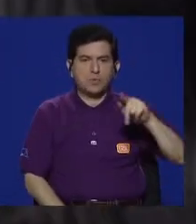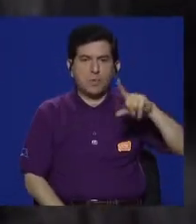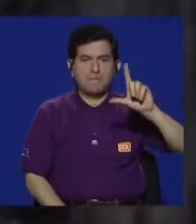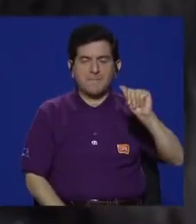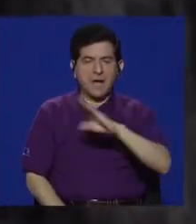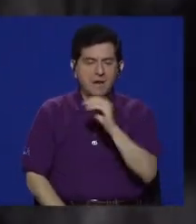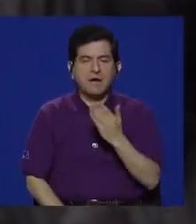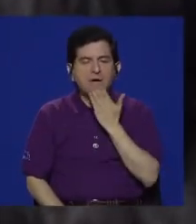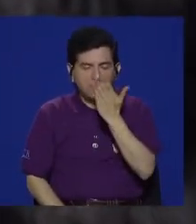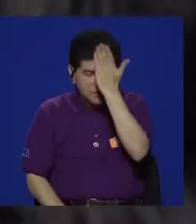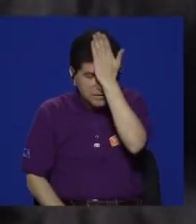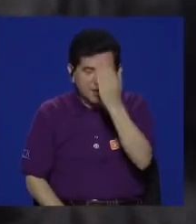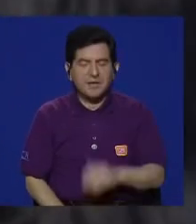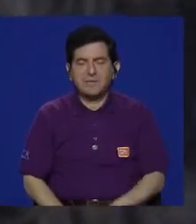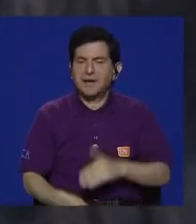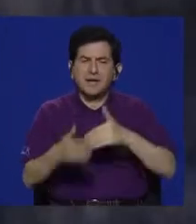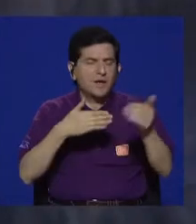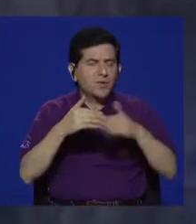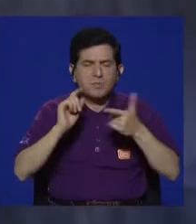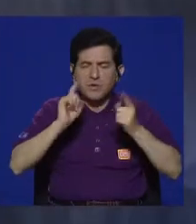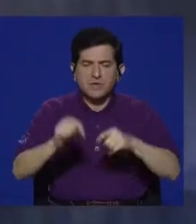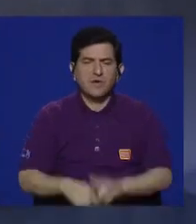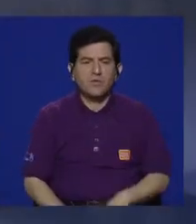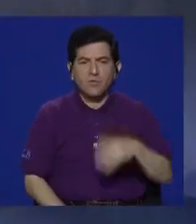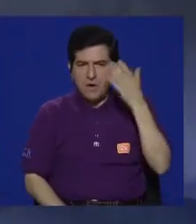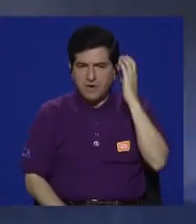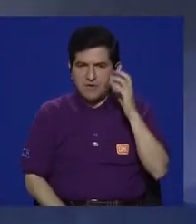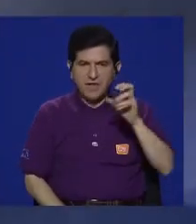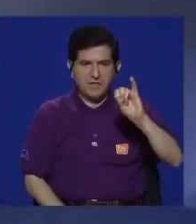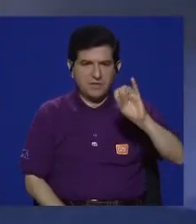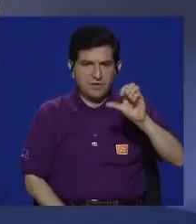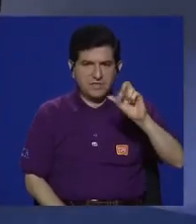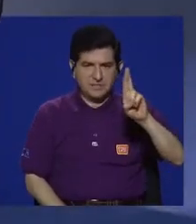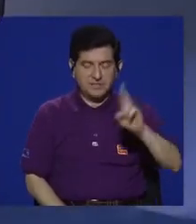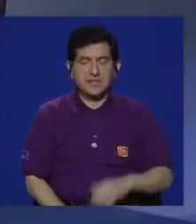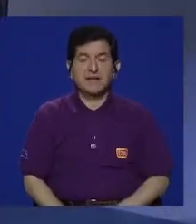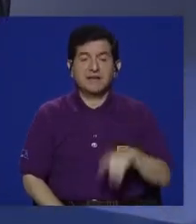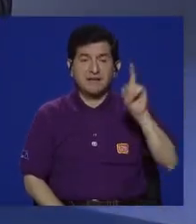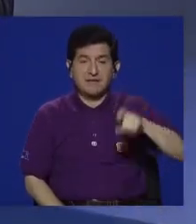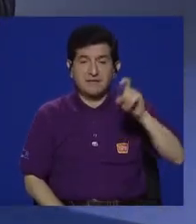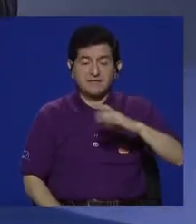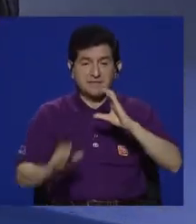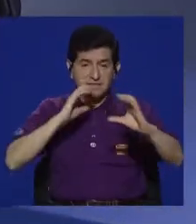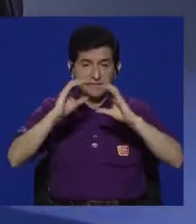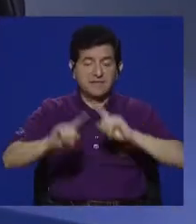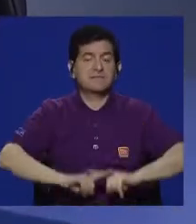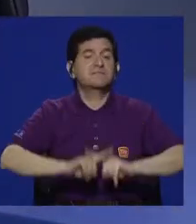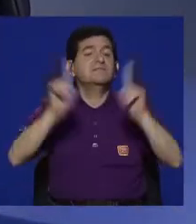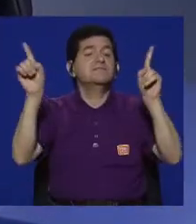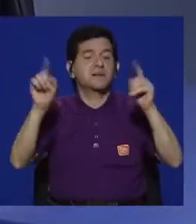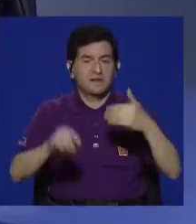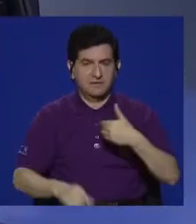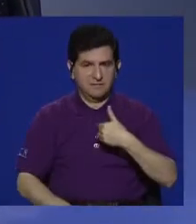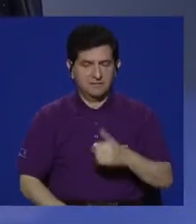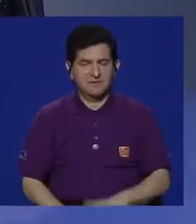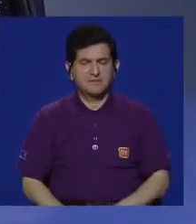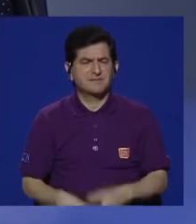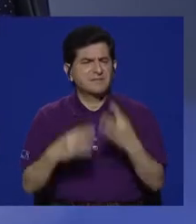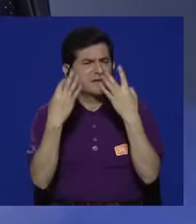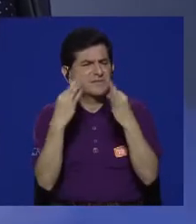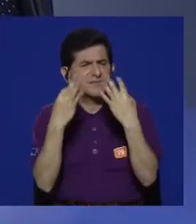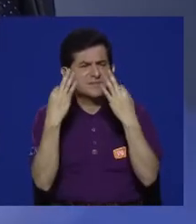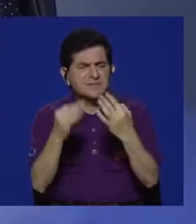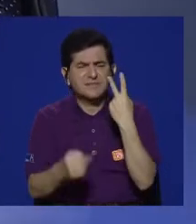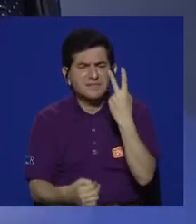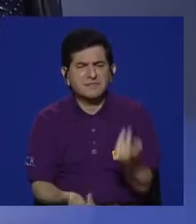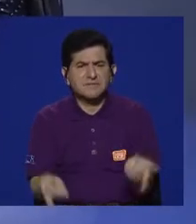de Upala o de Talamanca o de cualquier radio del ICER, tienen lógicas y necesidades de comunicación distintas. Entonces, de lo que se